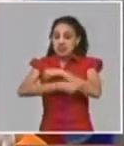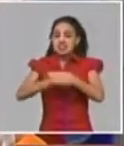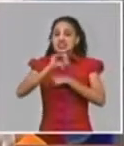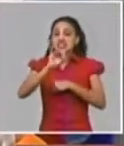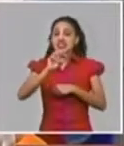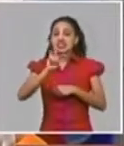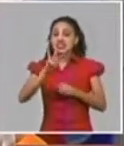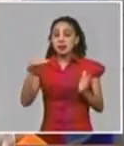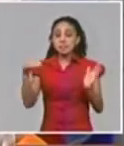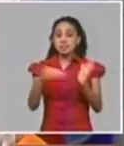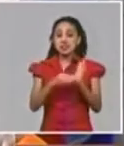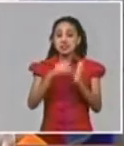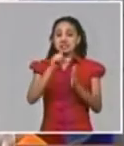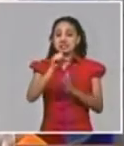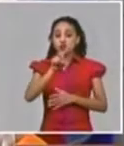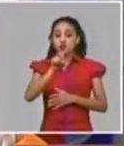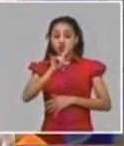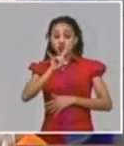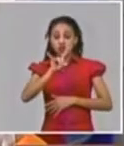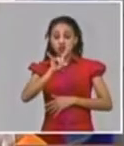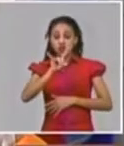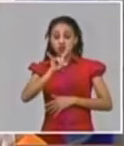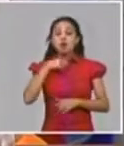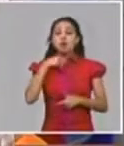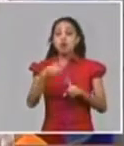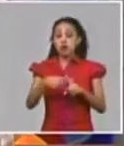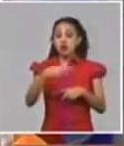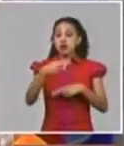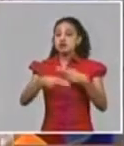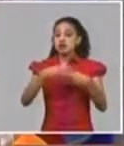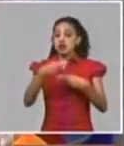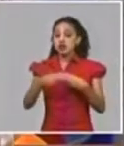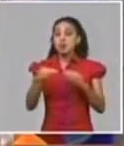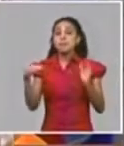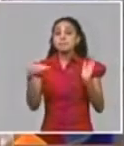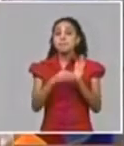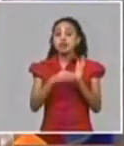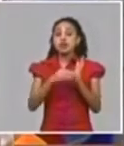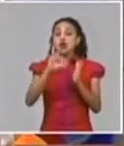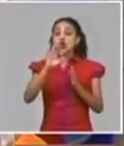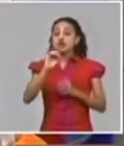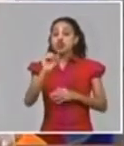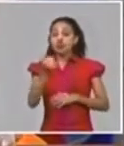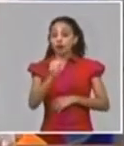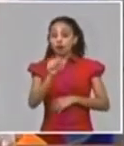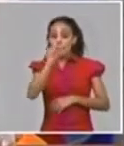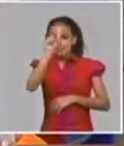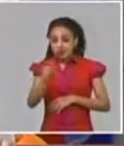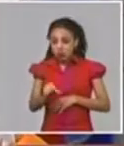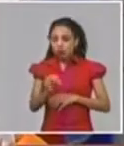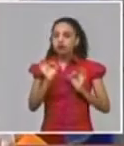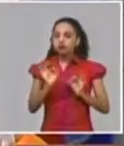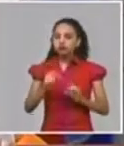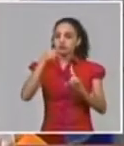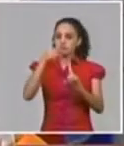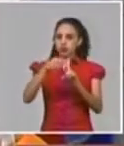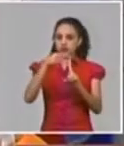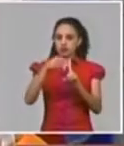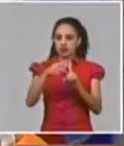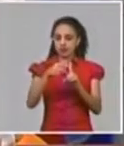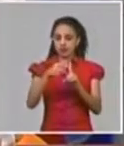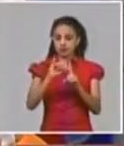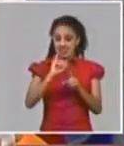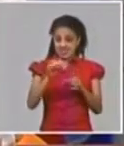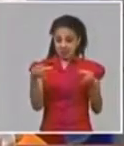.129 muestras realizadas y 1.810 casos que están confirmados. De los seis casos